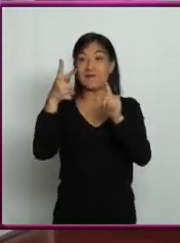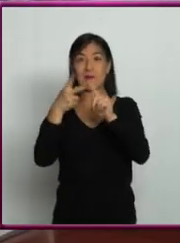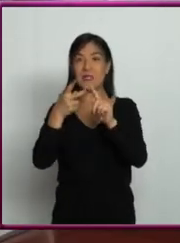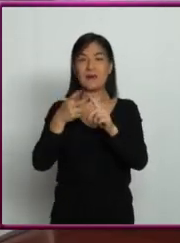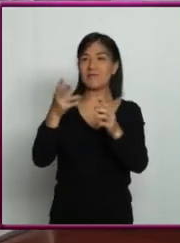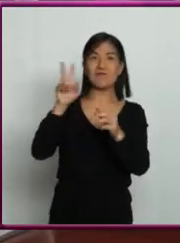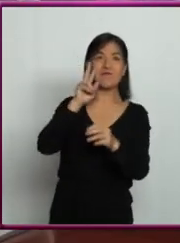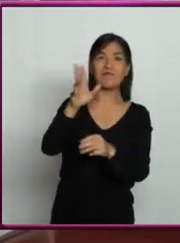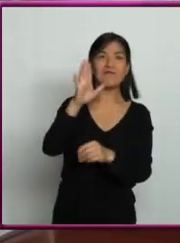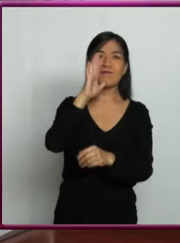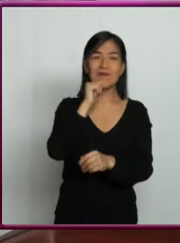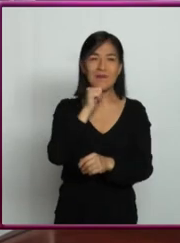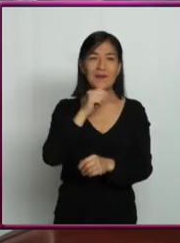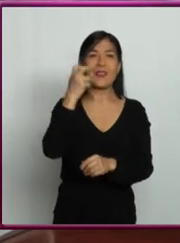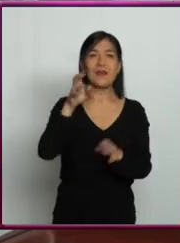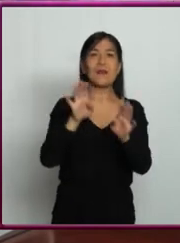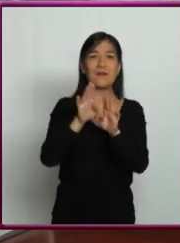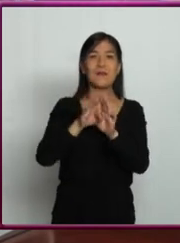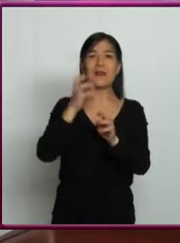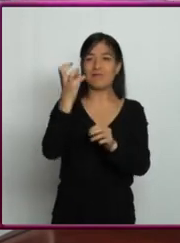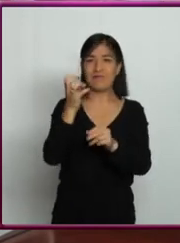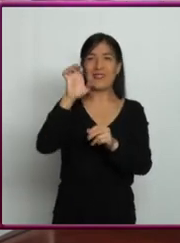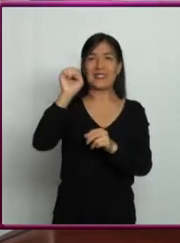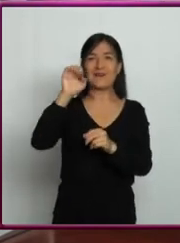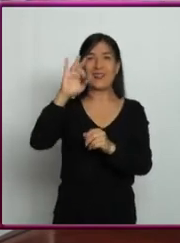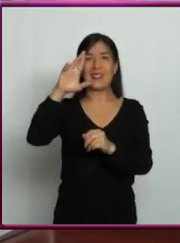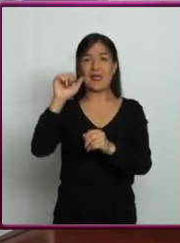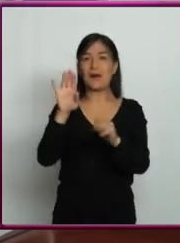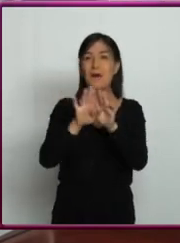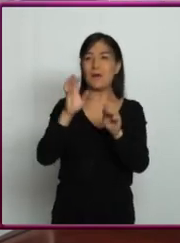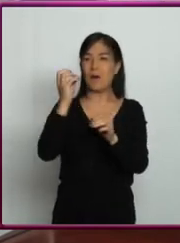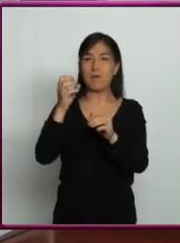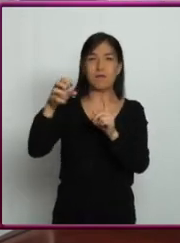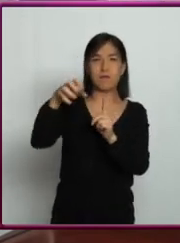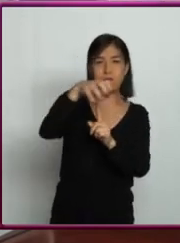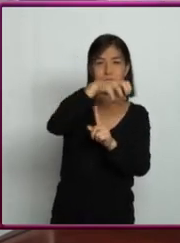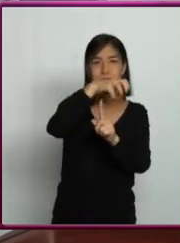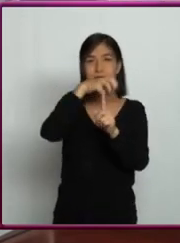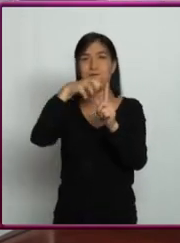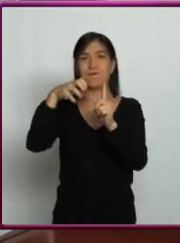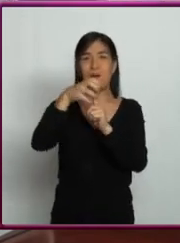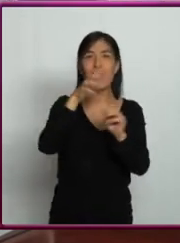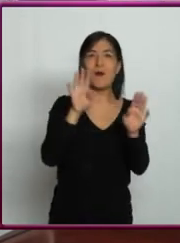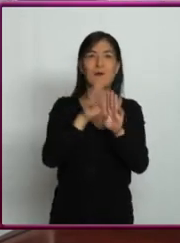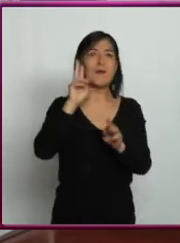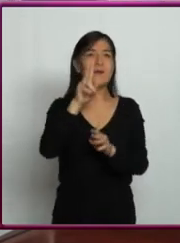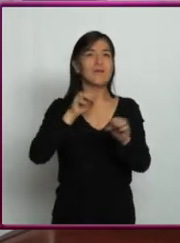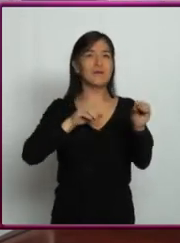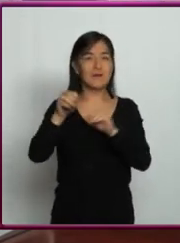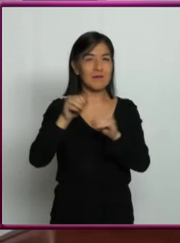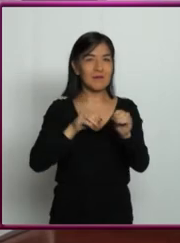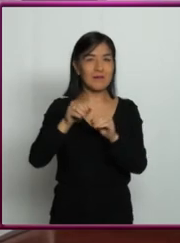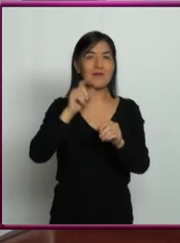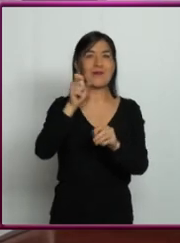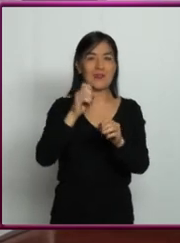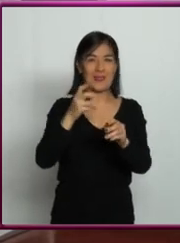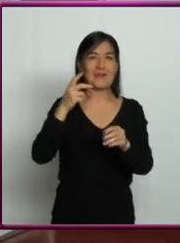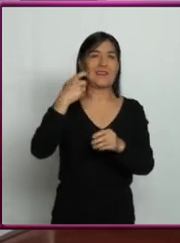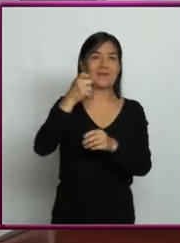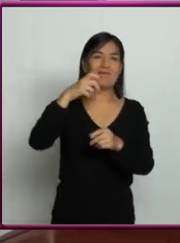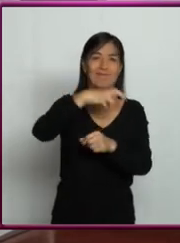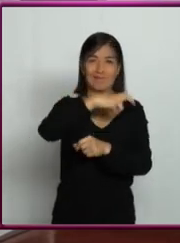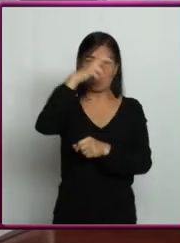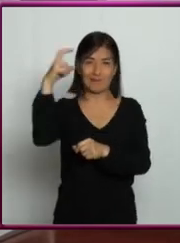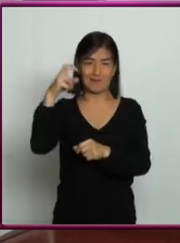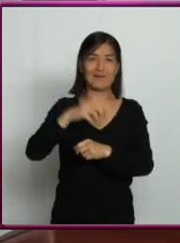tan rápido esa estrella está dando vueltas, usamos las leyes de Kepler, que nos determinan el movimiento de los planetas